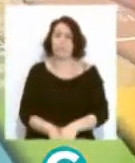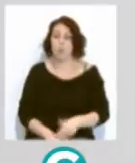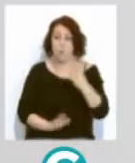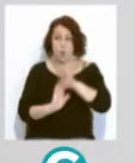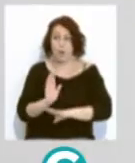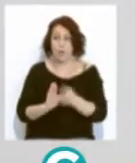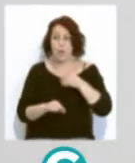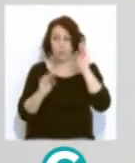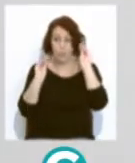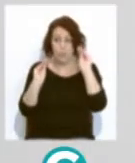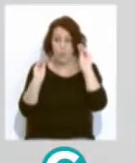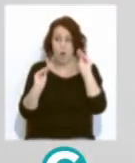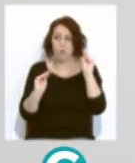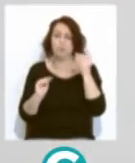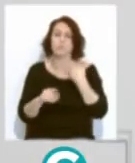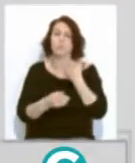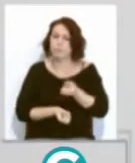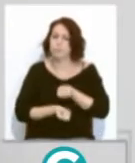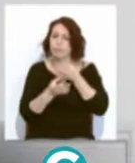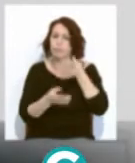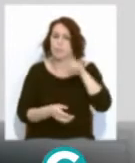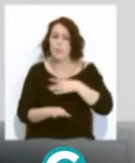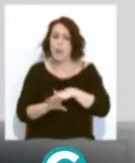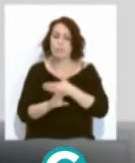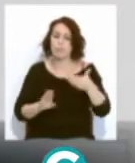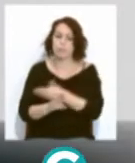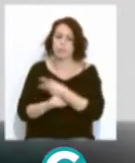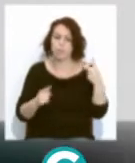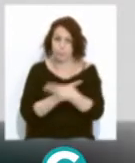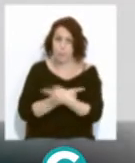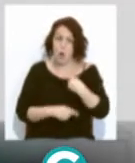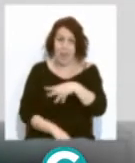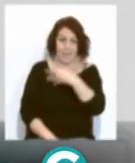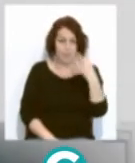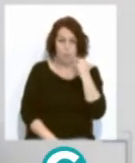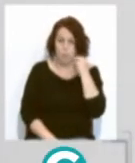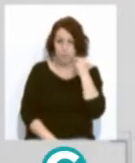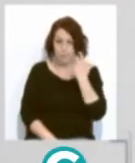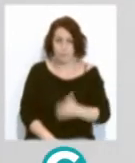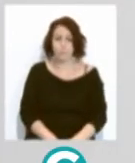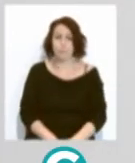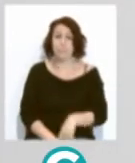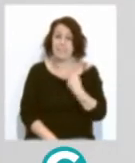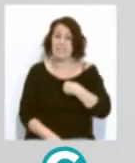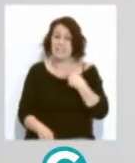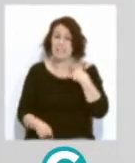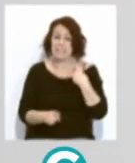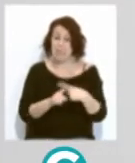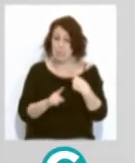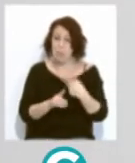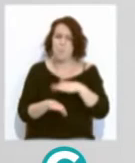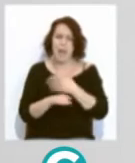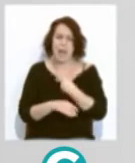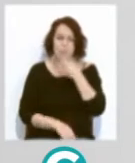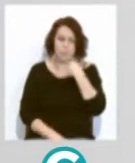formación y de información en la prevención de la LGTBI, fobia. Y el sexismo para la población